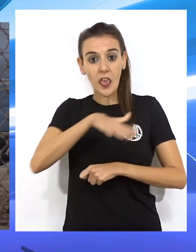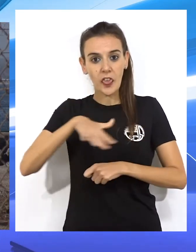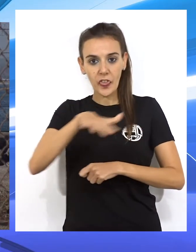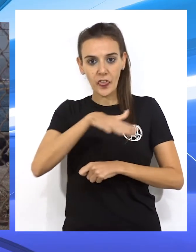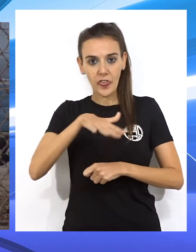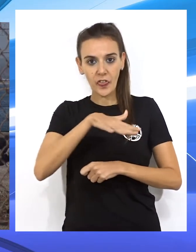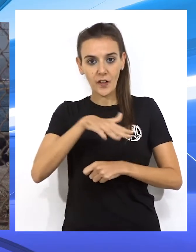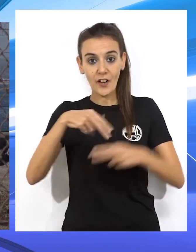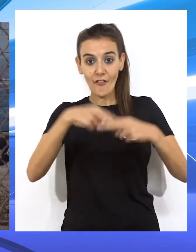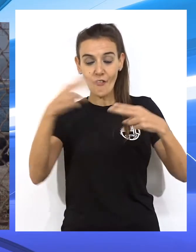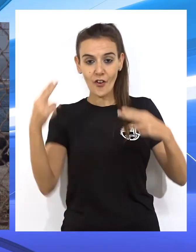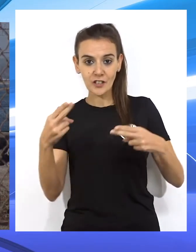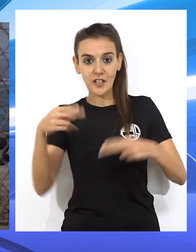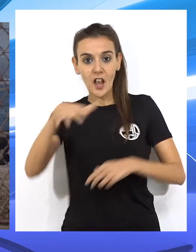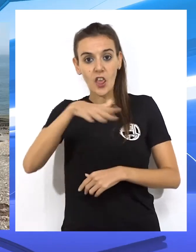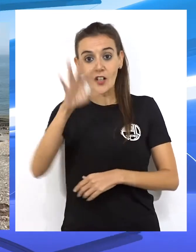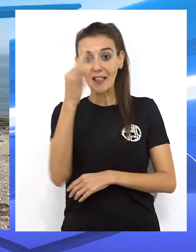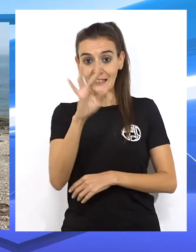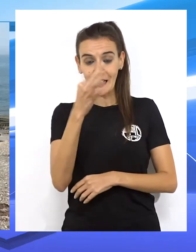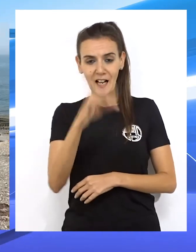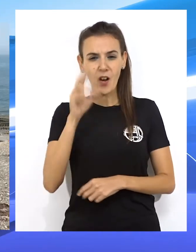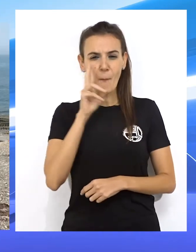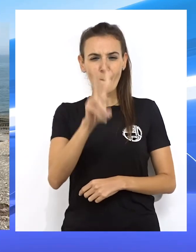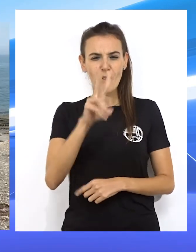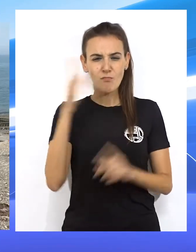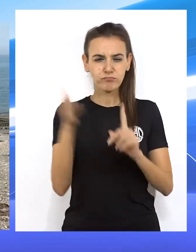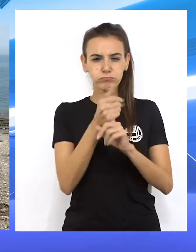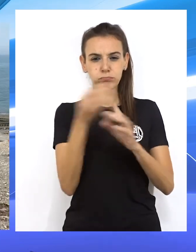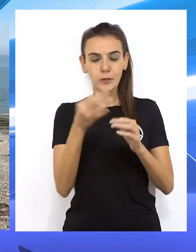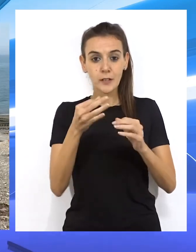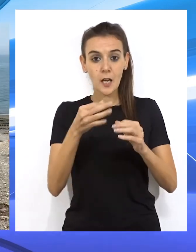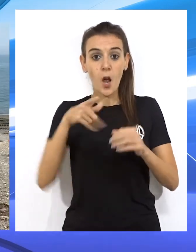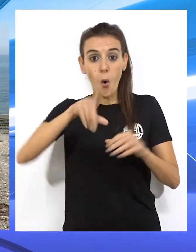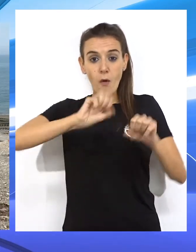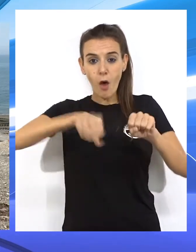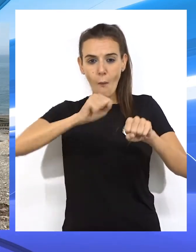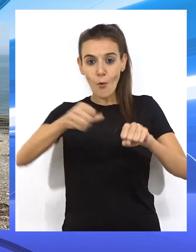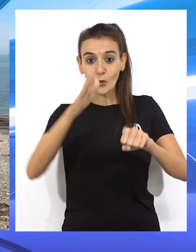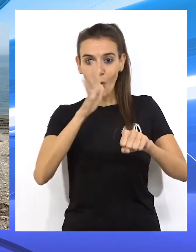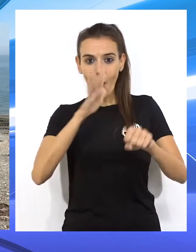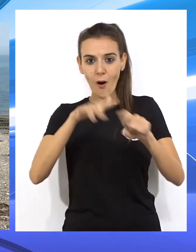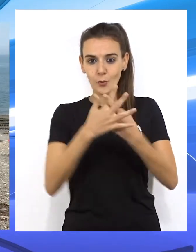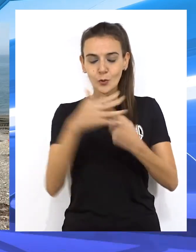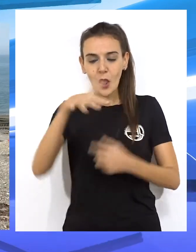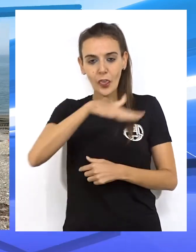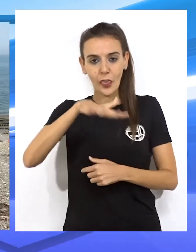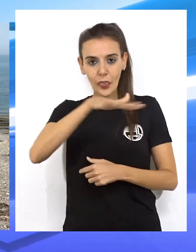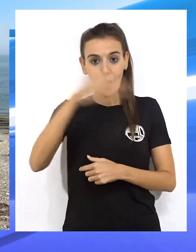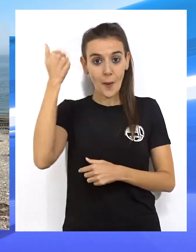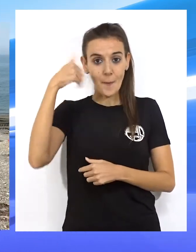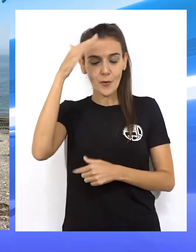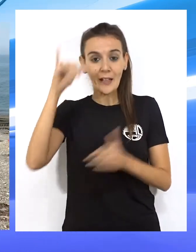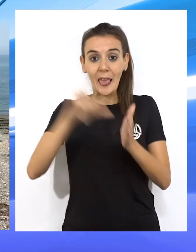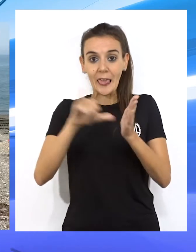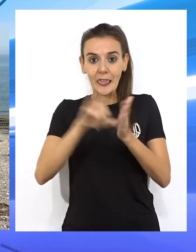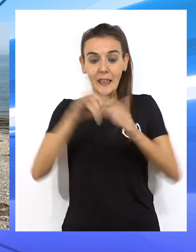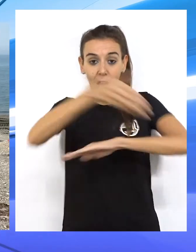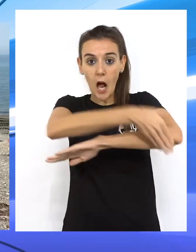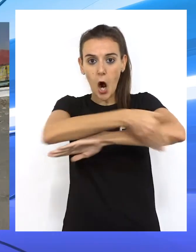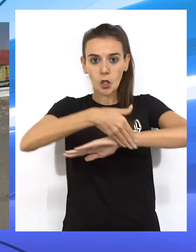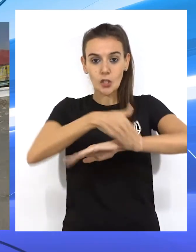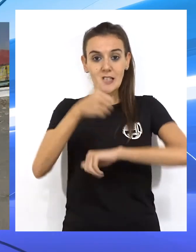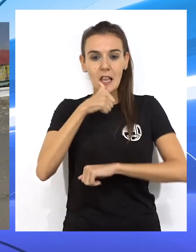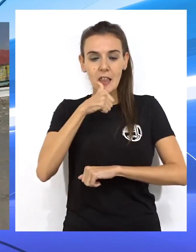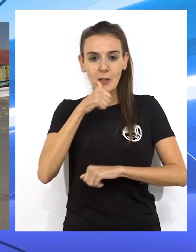limítrofe fronteriza del Espigón del Tarajal, observaron como una moto acuática procedente de aguas marroquíes se dirigía al litoral costero de